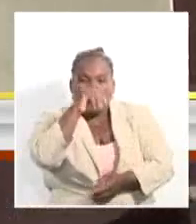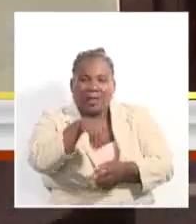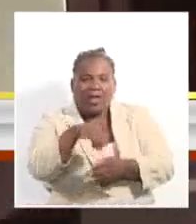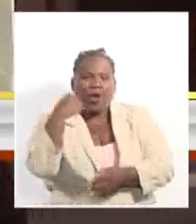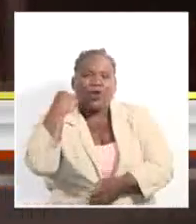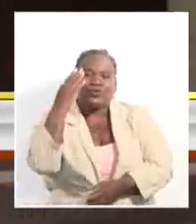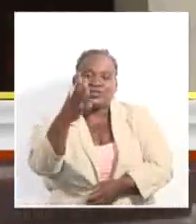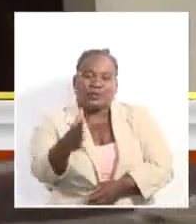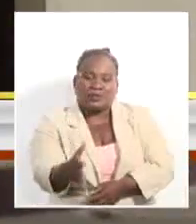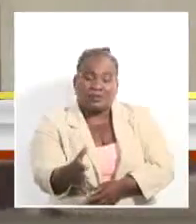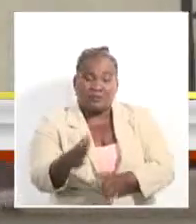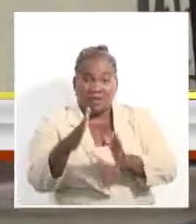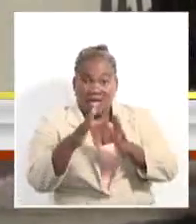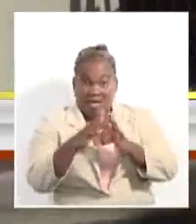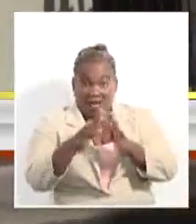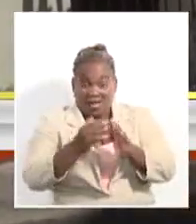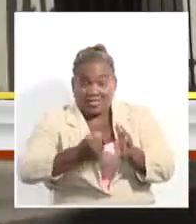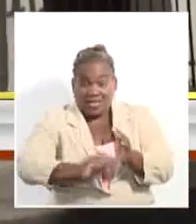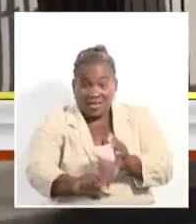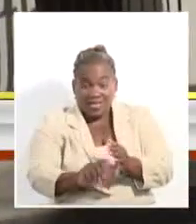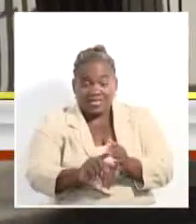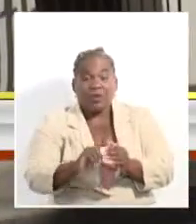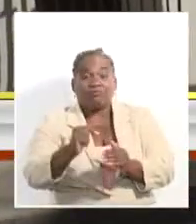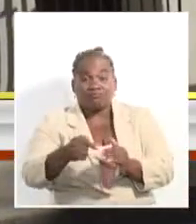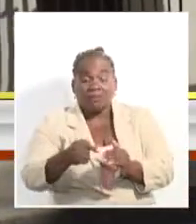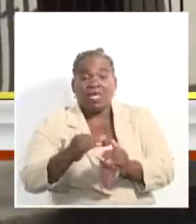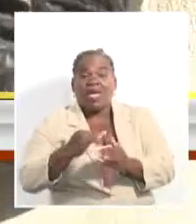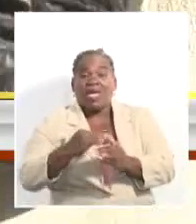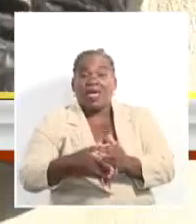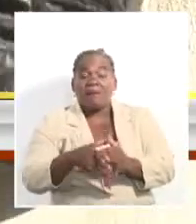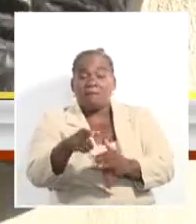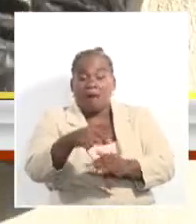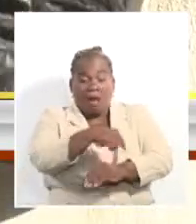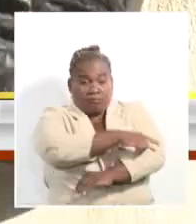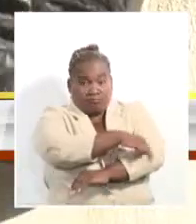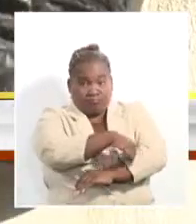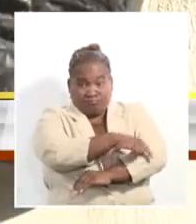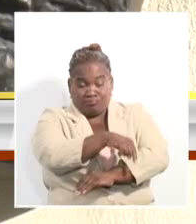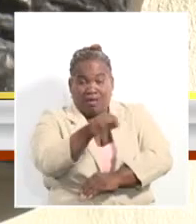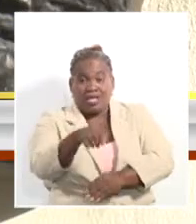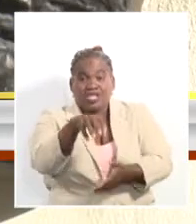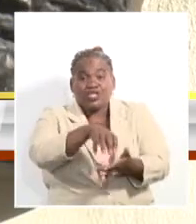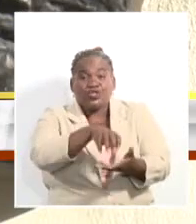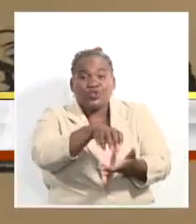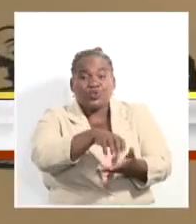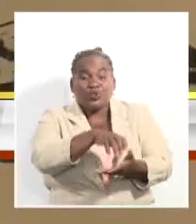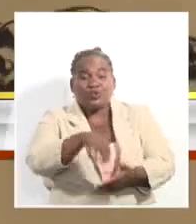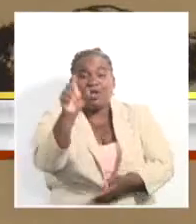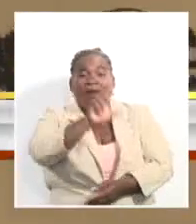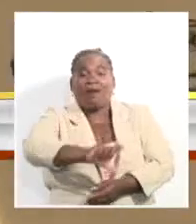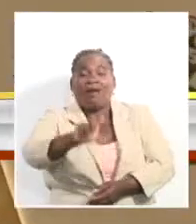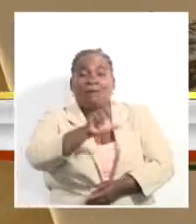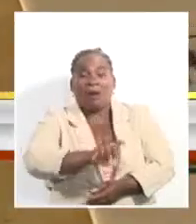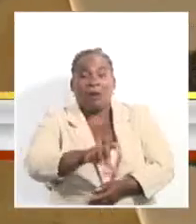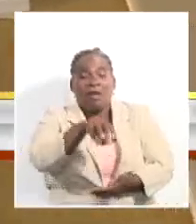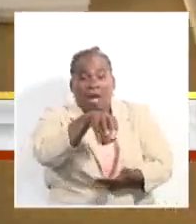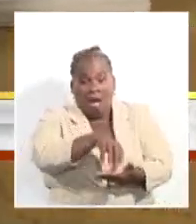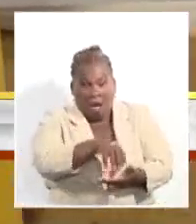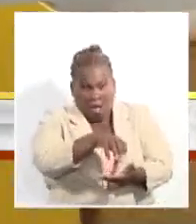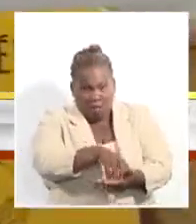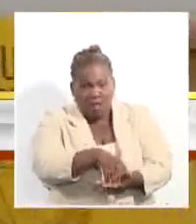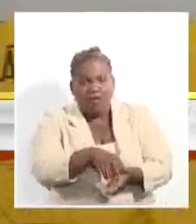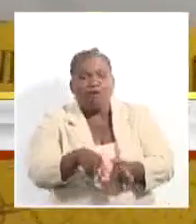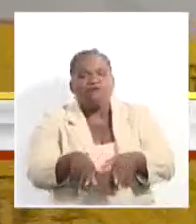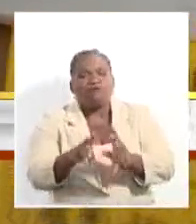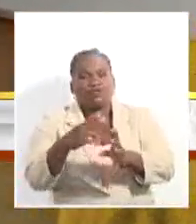En su casa natal ubicada en la calle Hermanos Agüeros, esquina Goyo Benítez, en la ciudad de Camagüey, radica la fundación que lleva